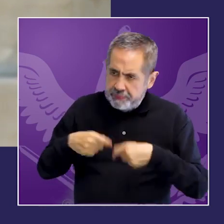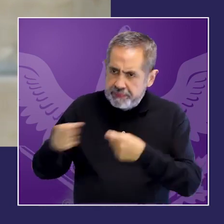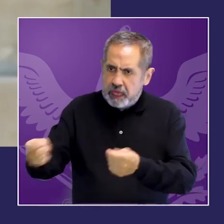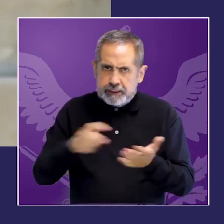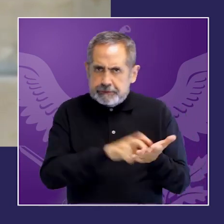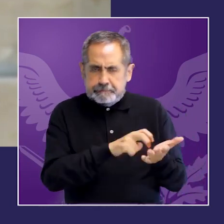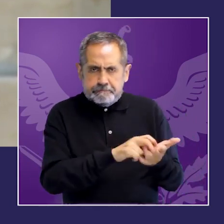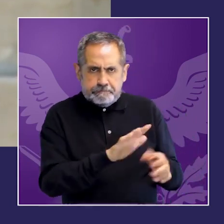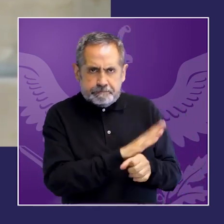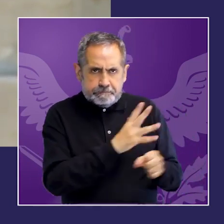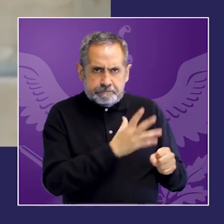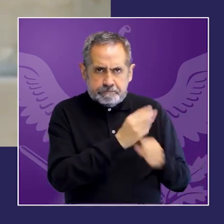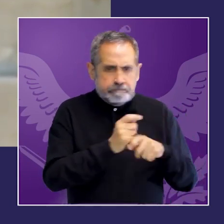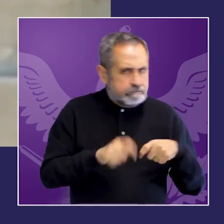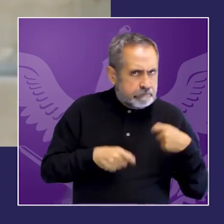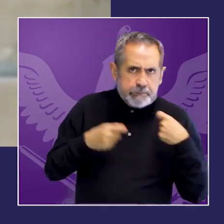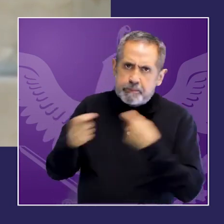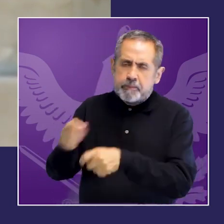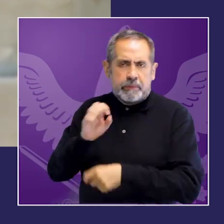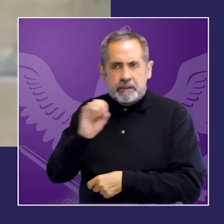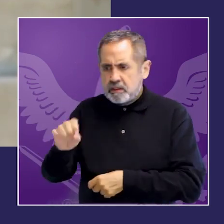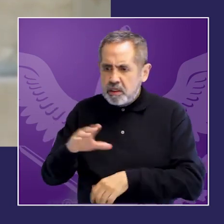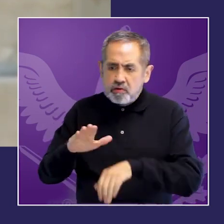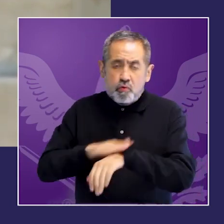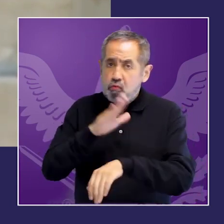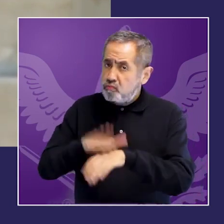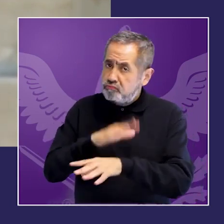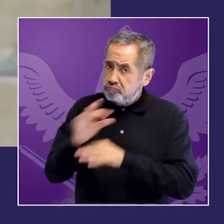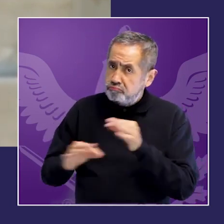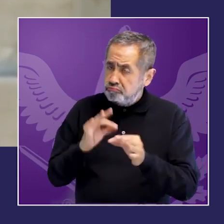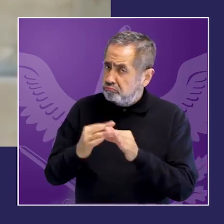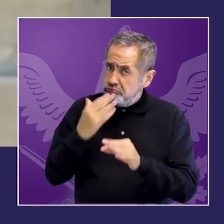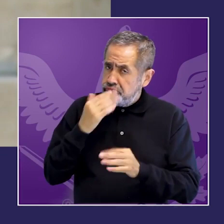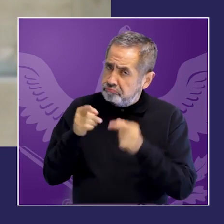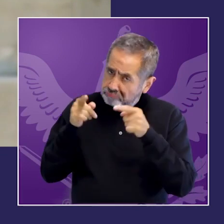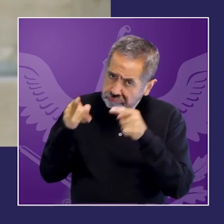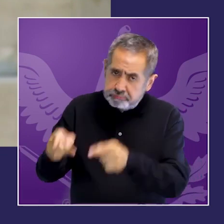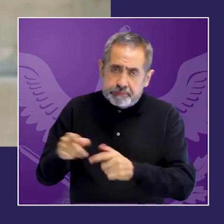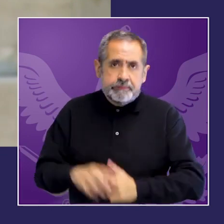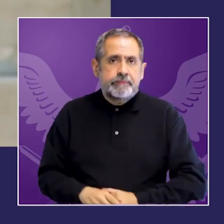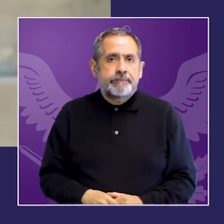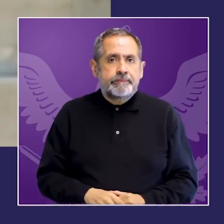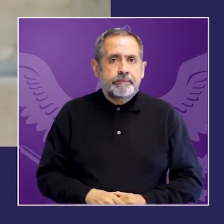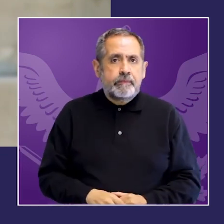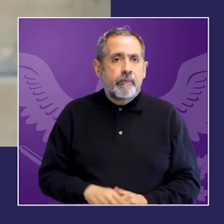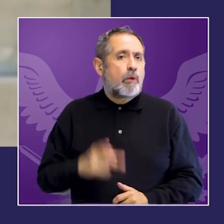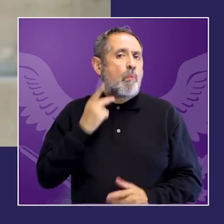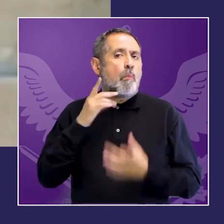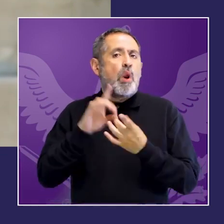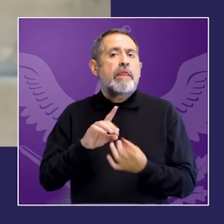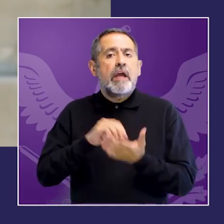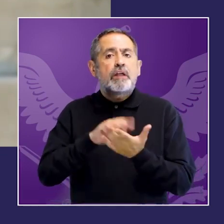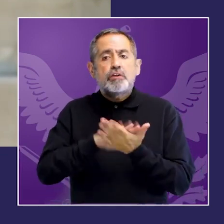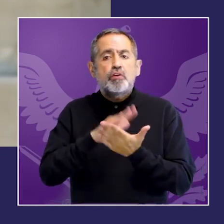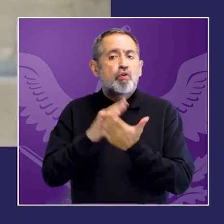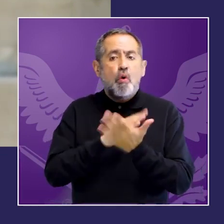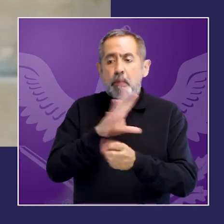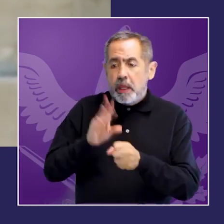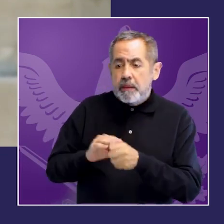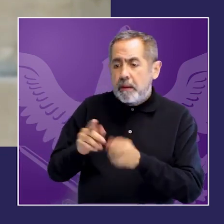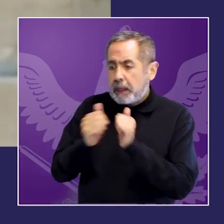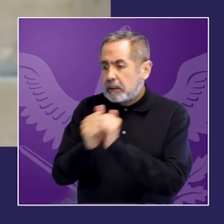establecer políticas integrales de acompañamiento jurídico psicológico y social atendiendo los diversos factores de